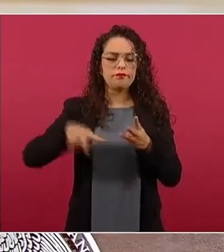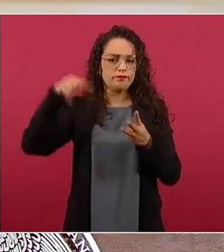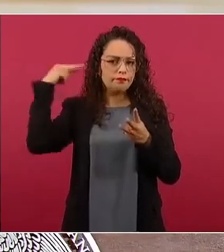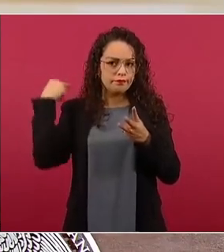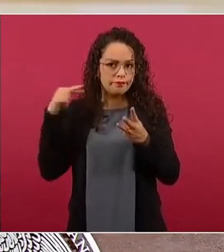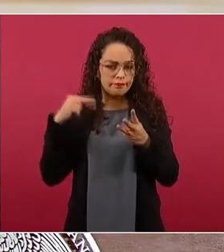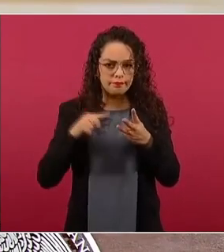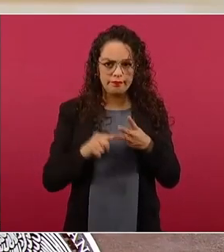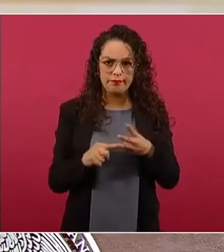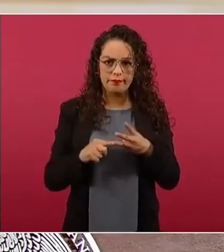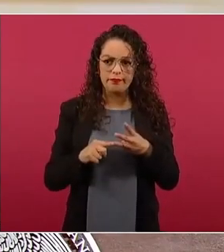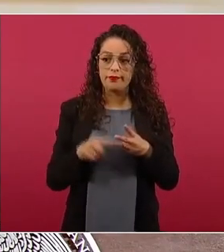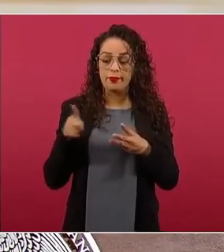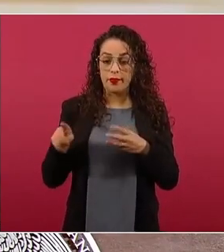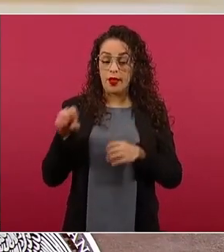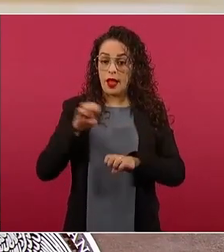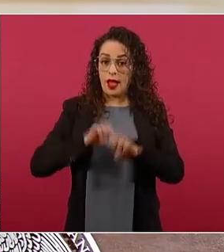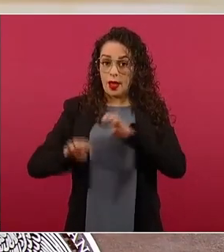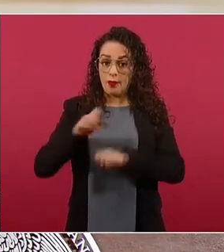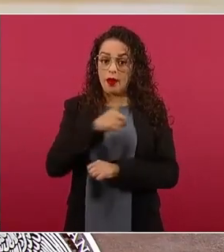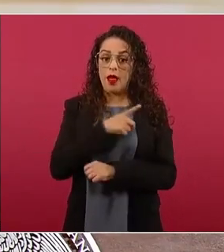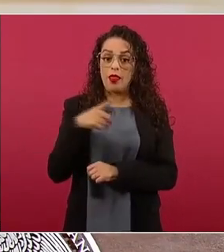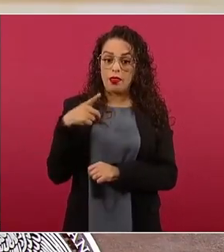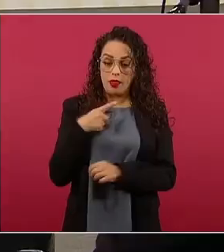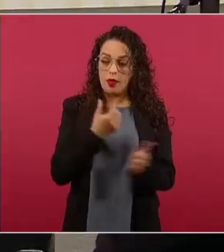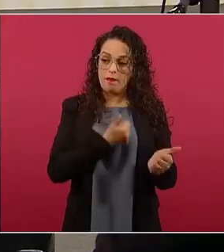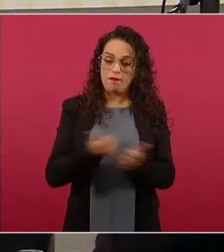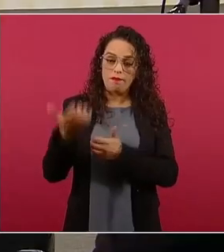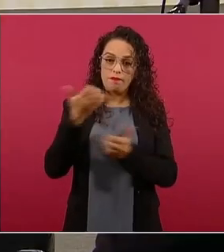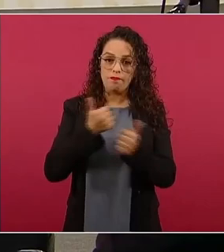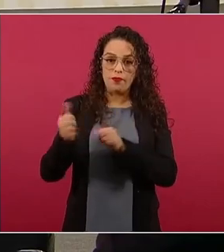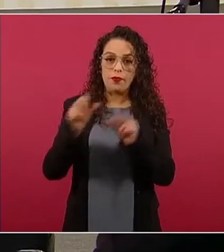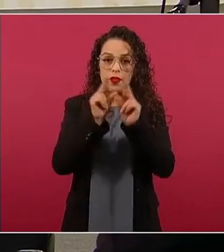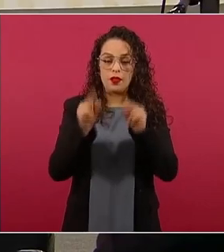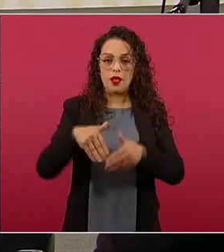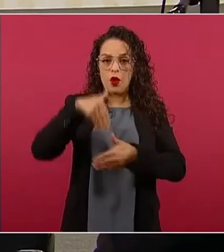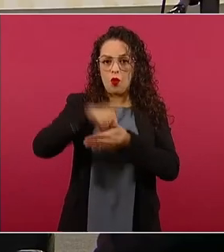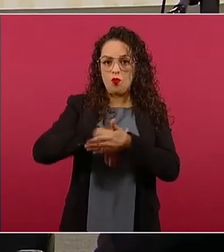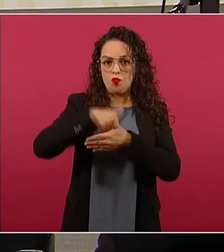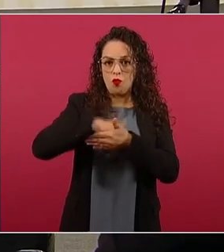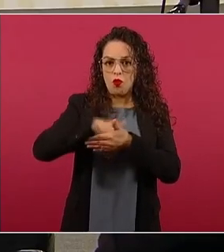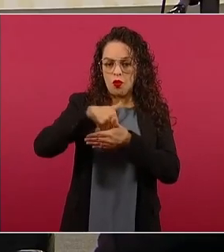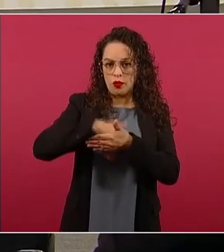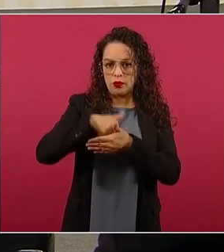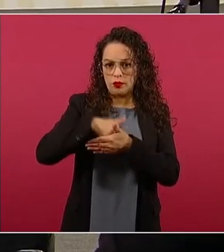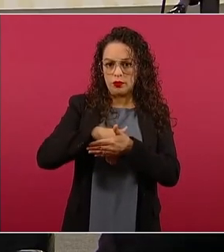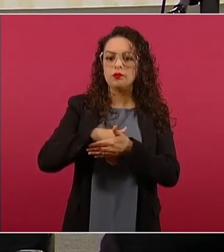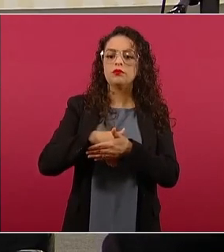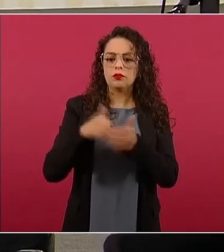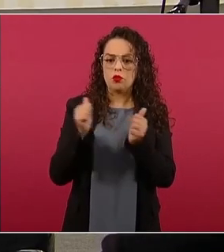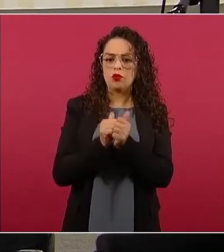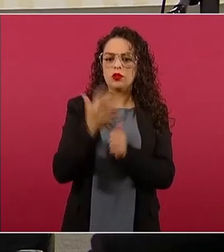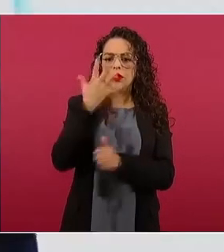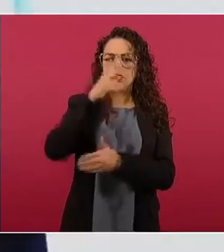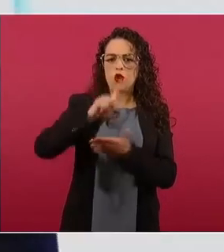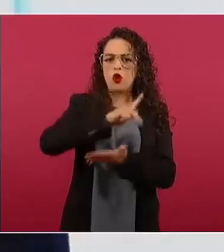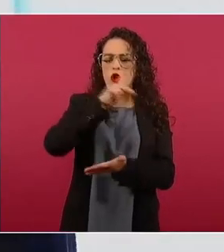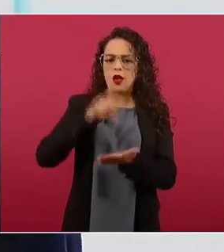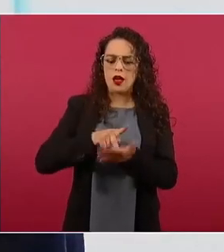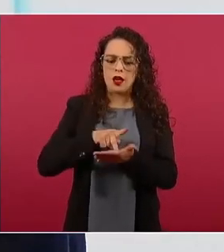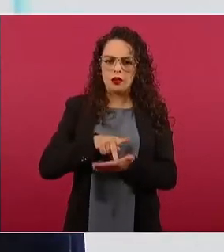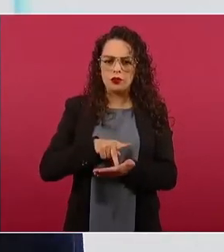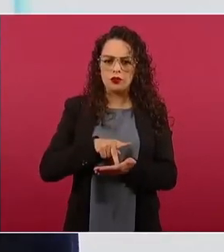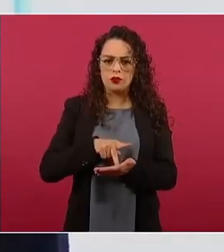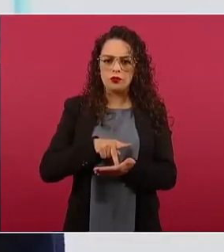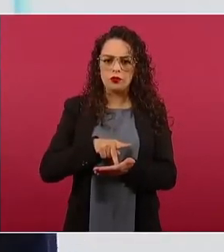deberá suministrar y distribuir el hielo en bolsa de polietileno de baja densidad en presentación de cinco kilogramos en